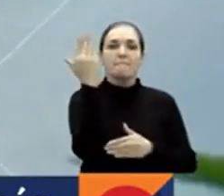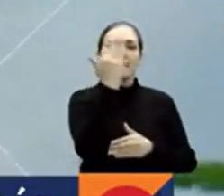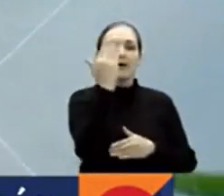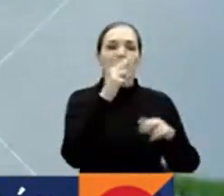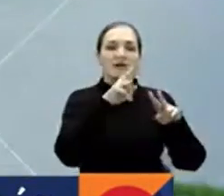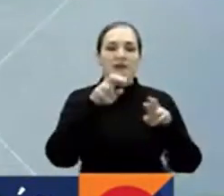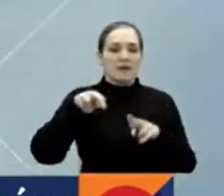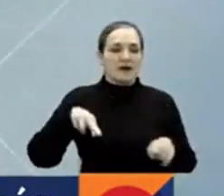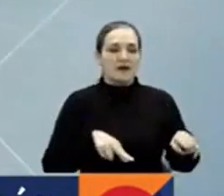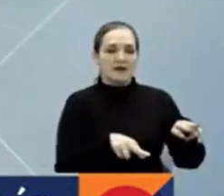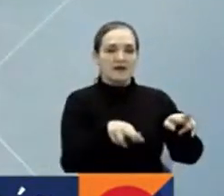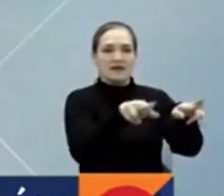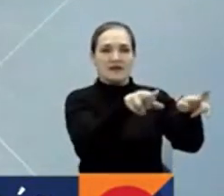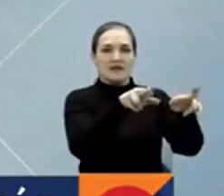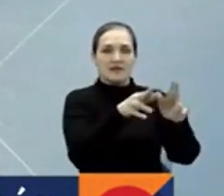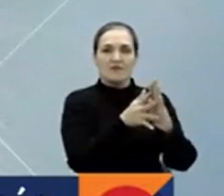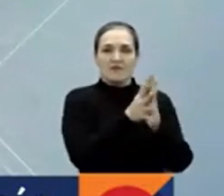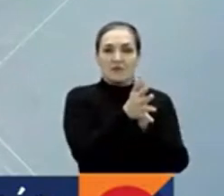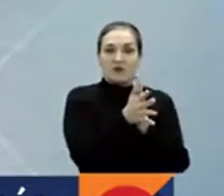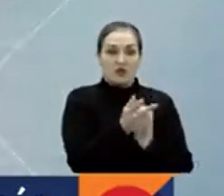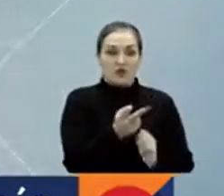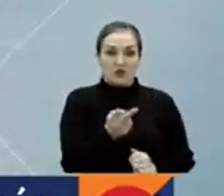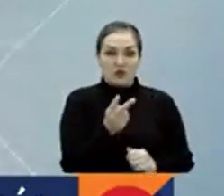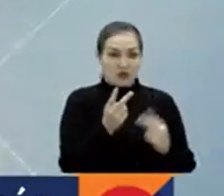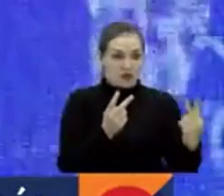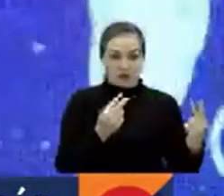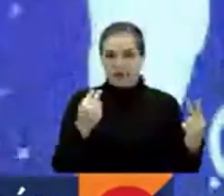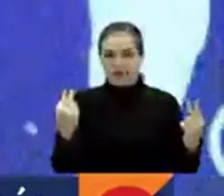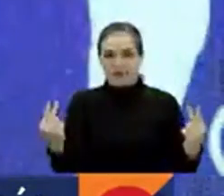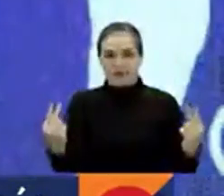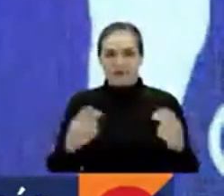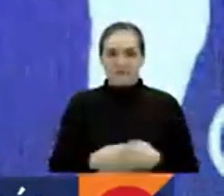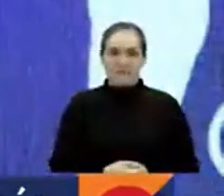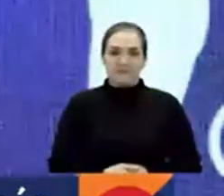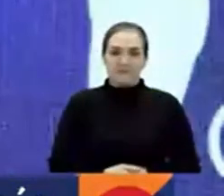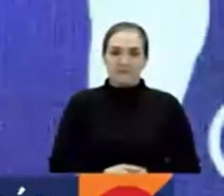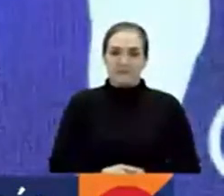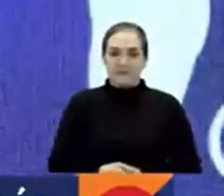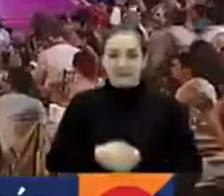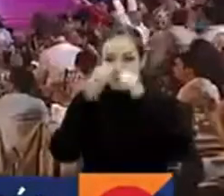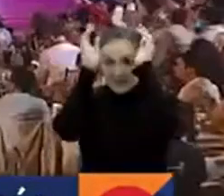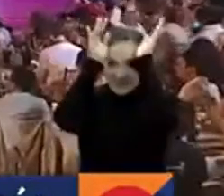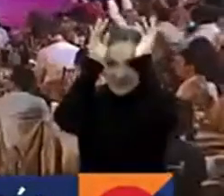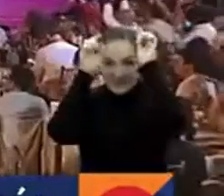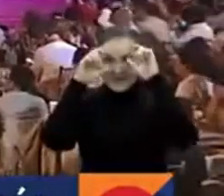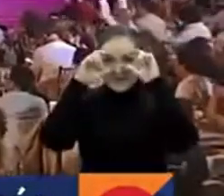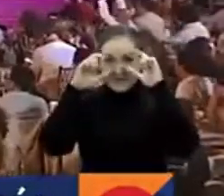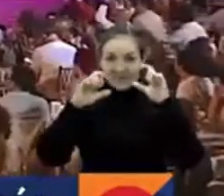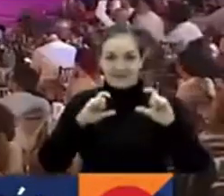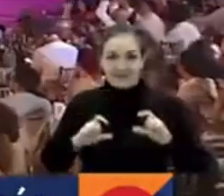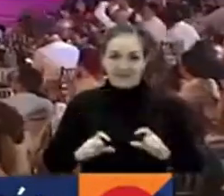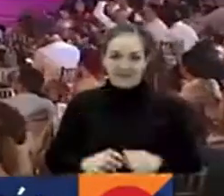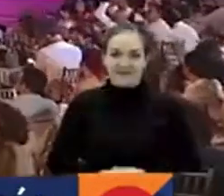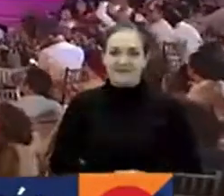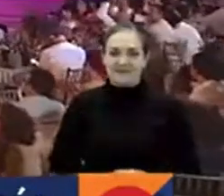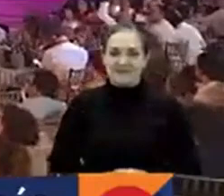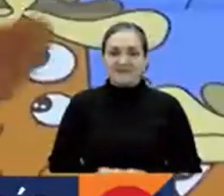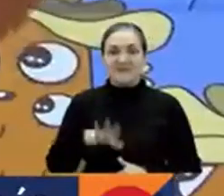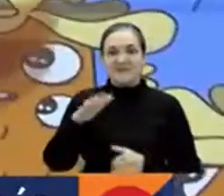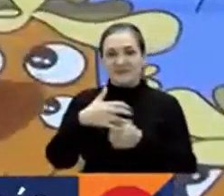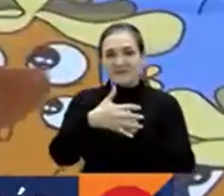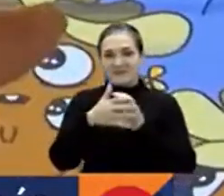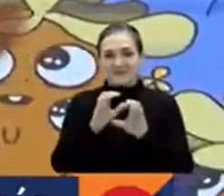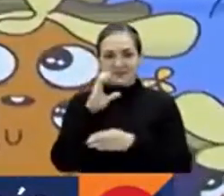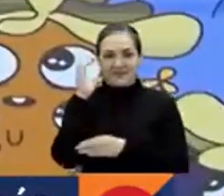Las Voces del Río, ambas con dos estatuillas. ¡Fray León Ernesto Pérez! ¡De Señor Colombia!